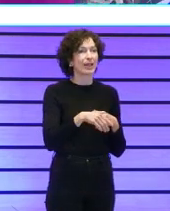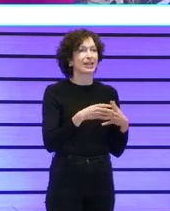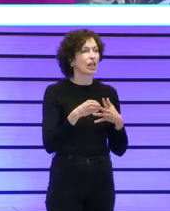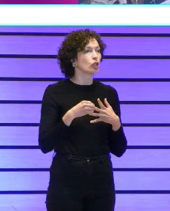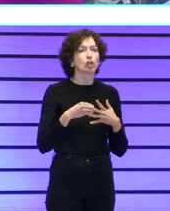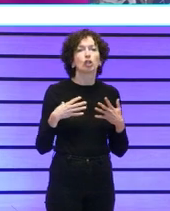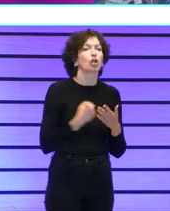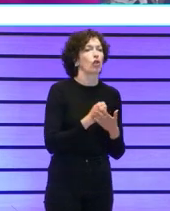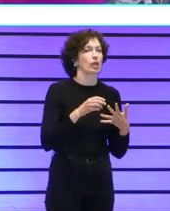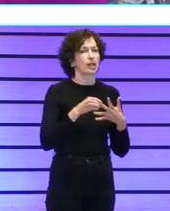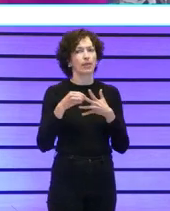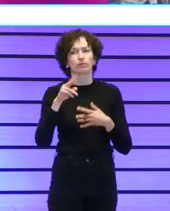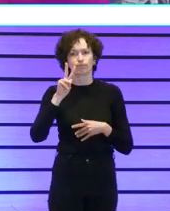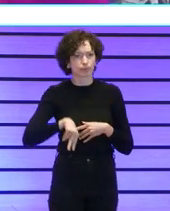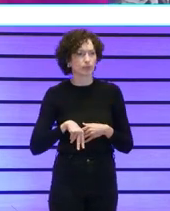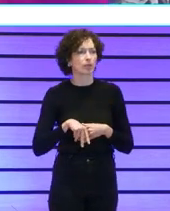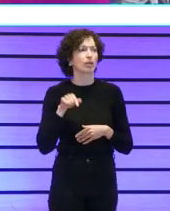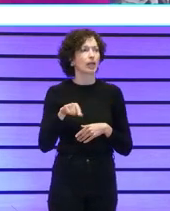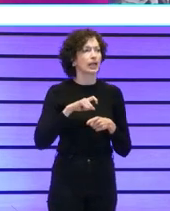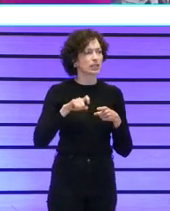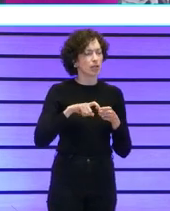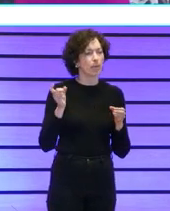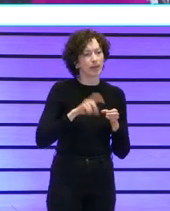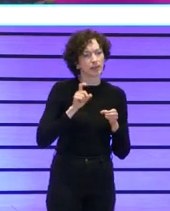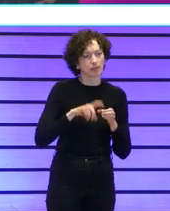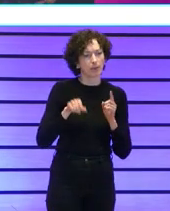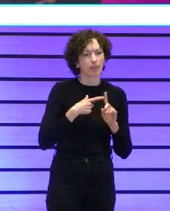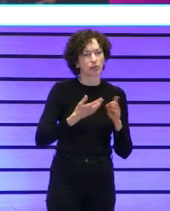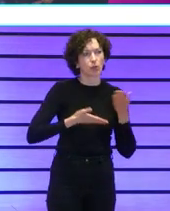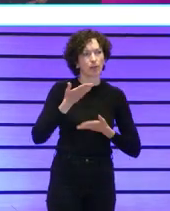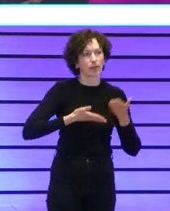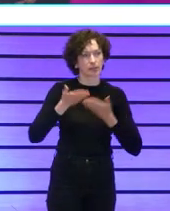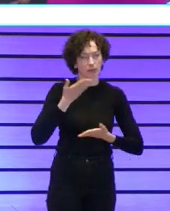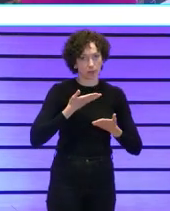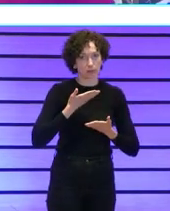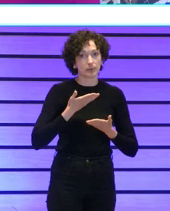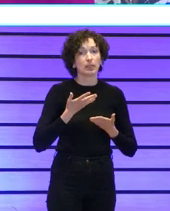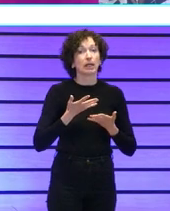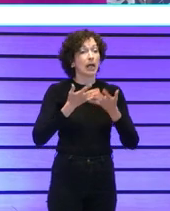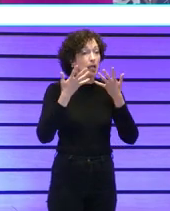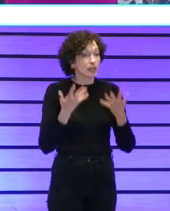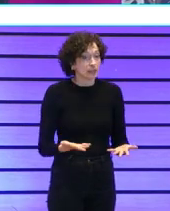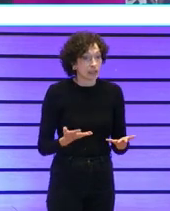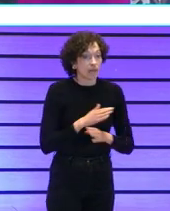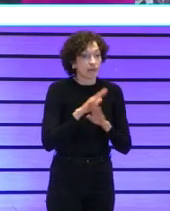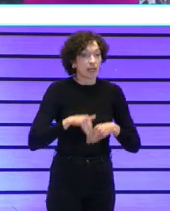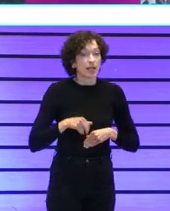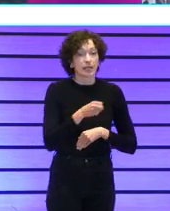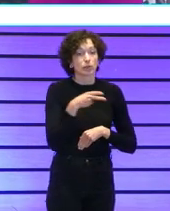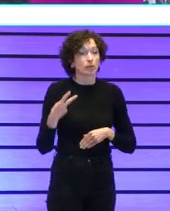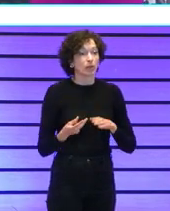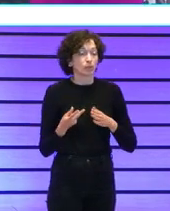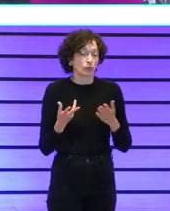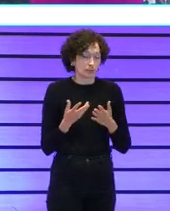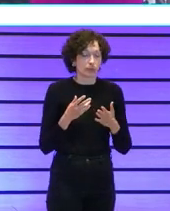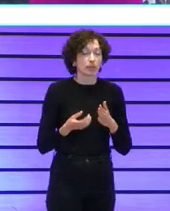líderes donde es un estilo participativo y colaborativo y con todo esto hemos creado los resultados son que